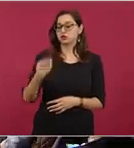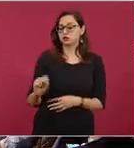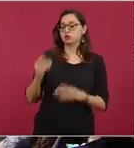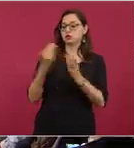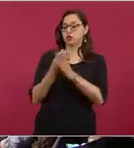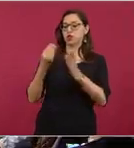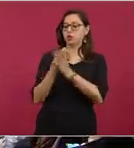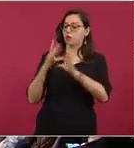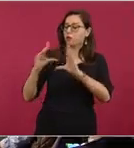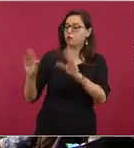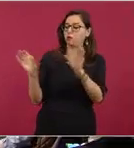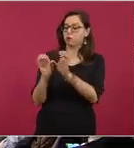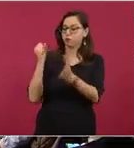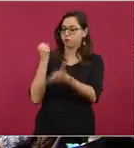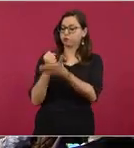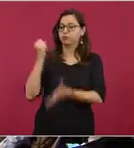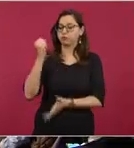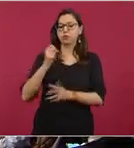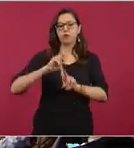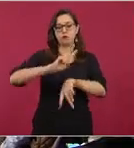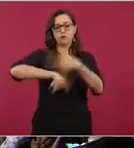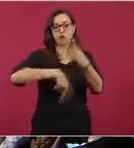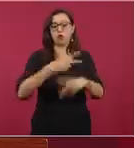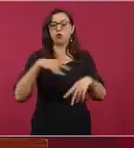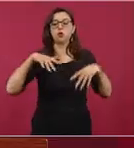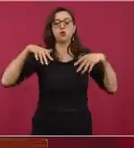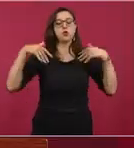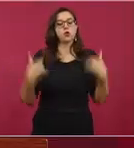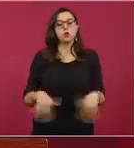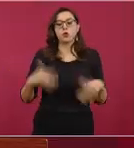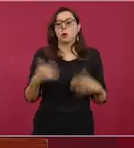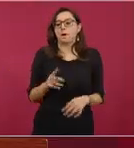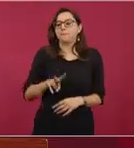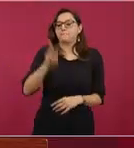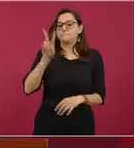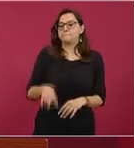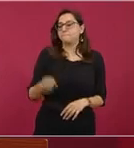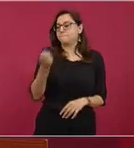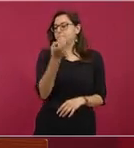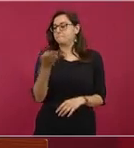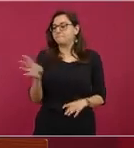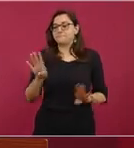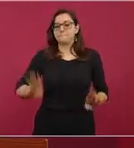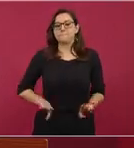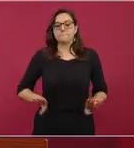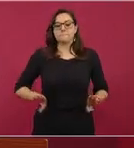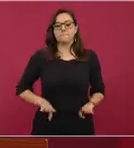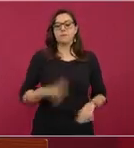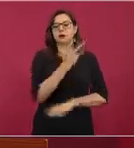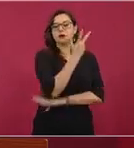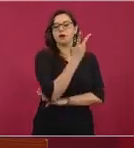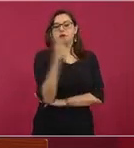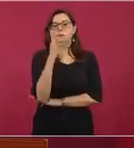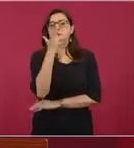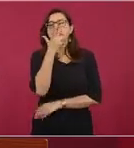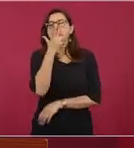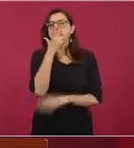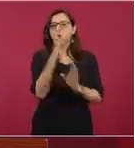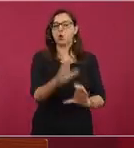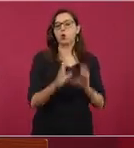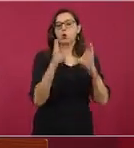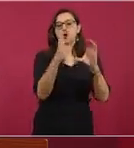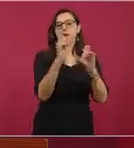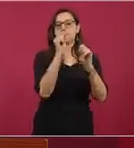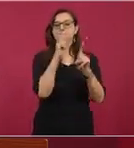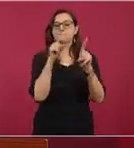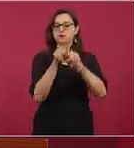reconocer su respeto a la naturaleza y también a las autoridades que tienen